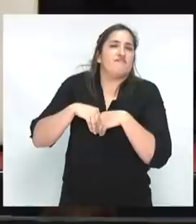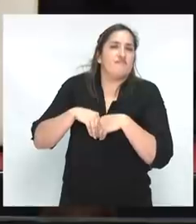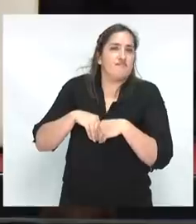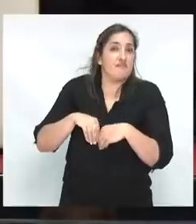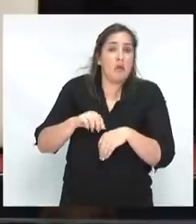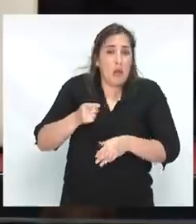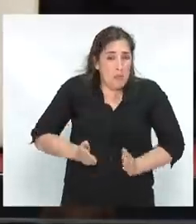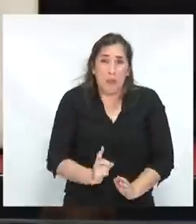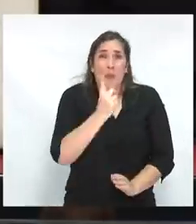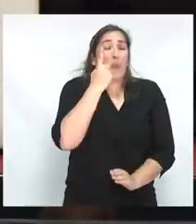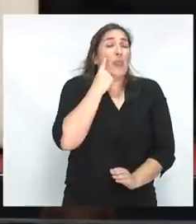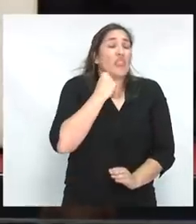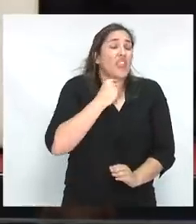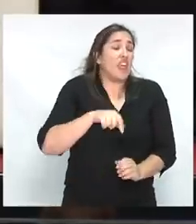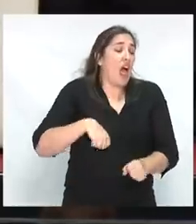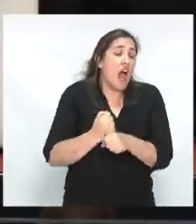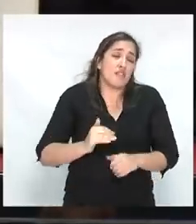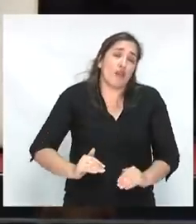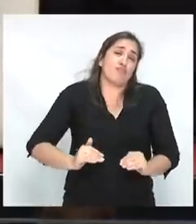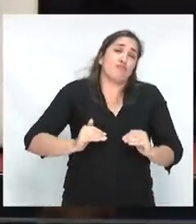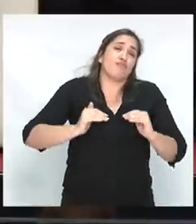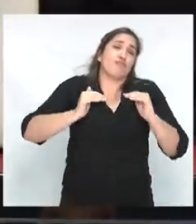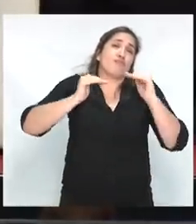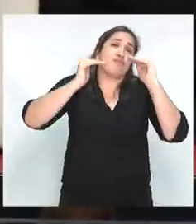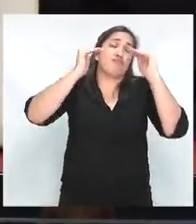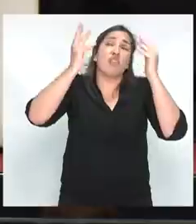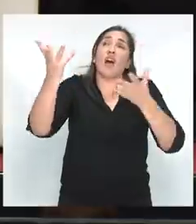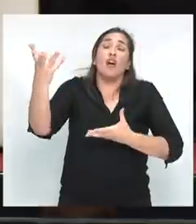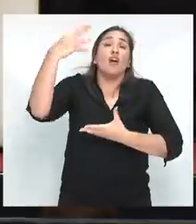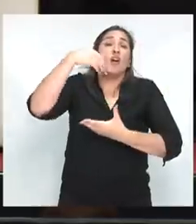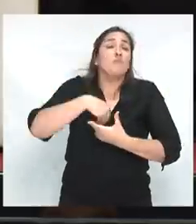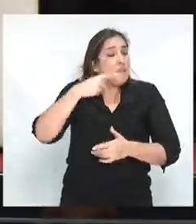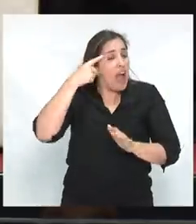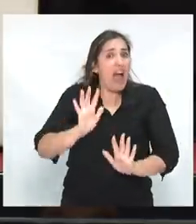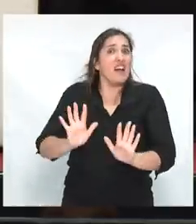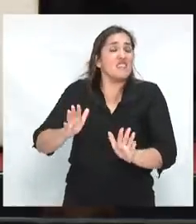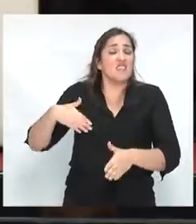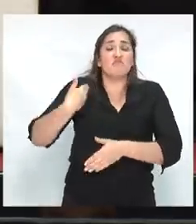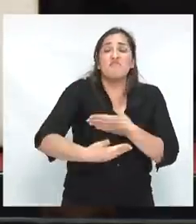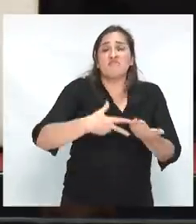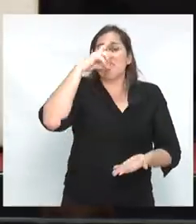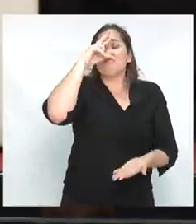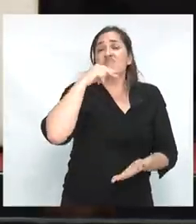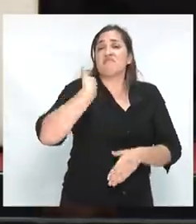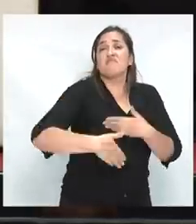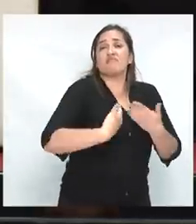día de vida hasta que somos adultos, a eso llamamos el sentido común. Pues el sentido común